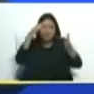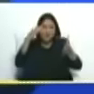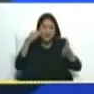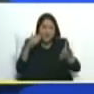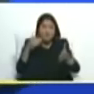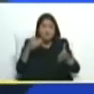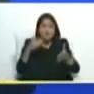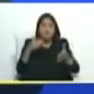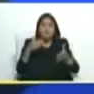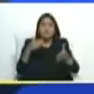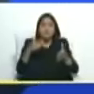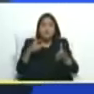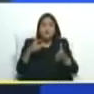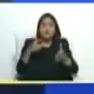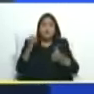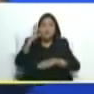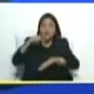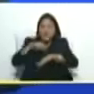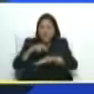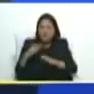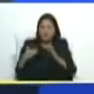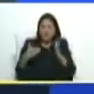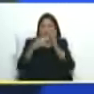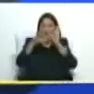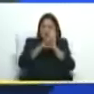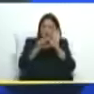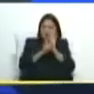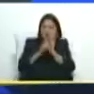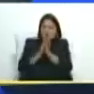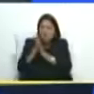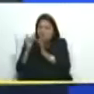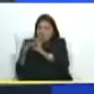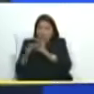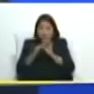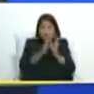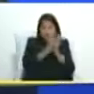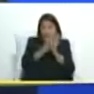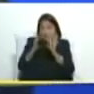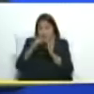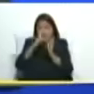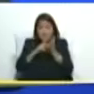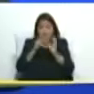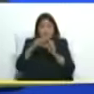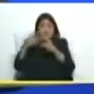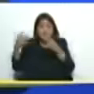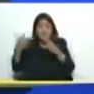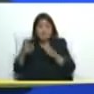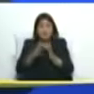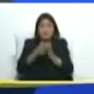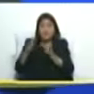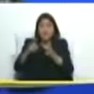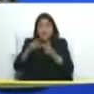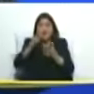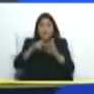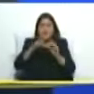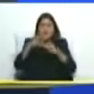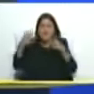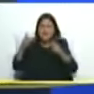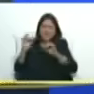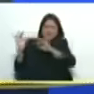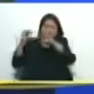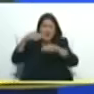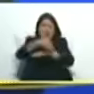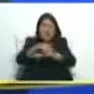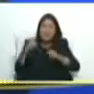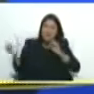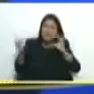institucionalidad la democracia la constitución a conspirar todo el 2016 y el 2017 se lanzaron a quemar las calles